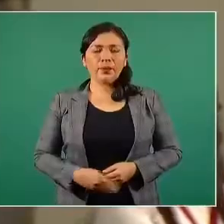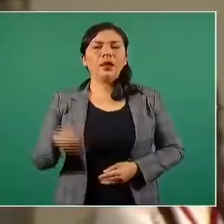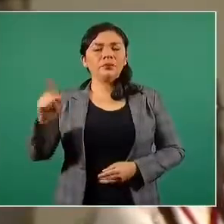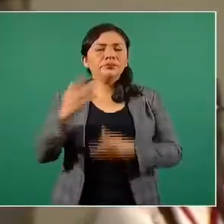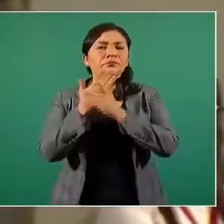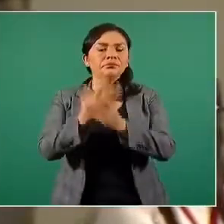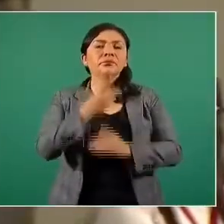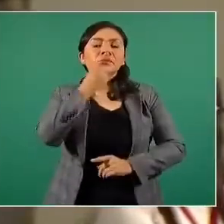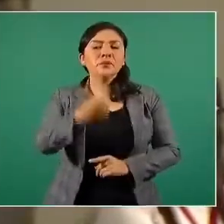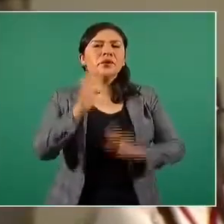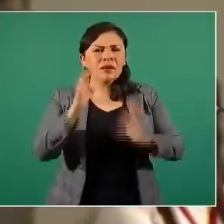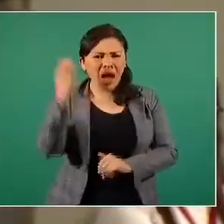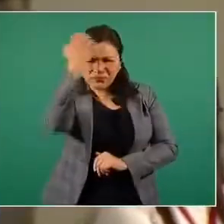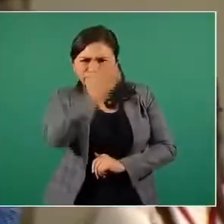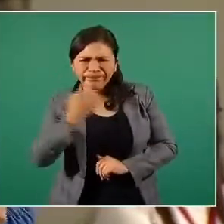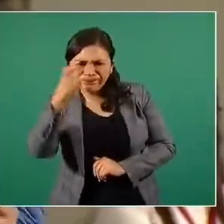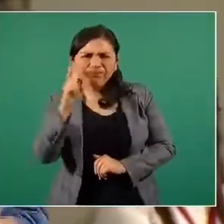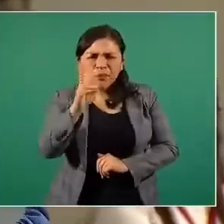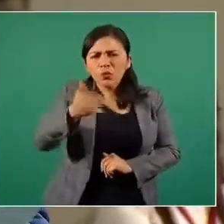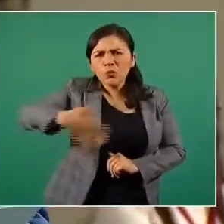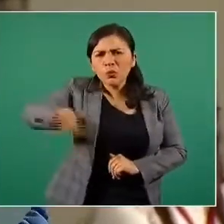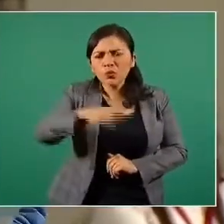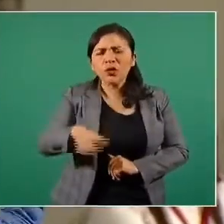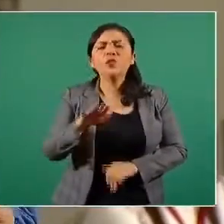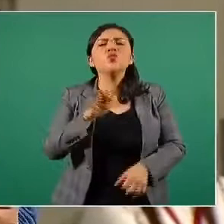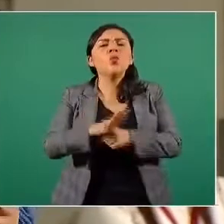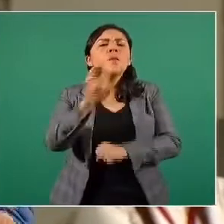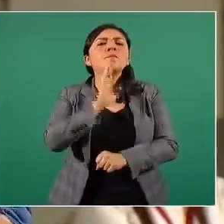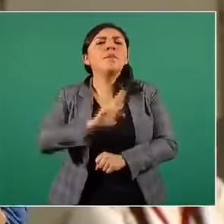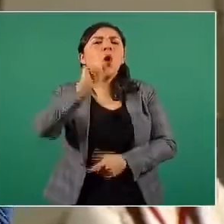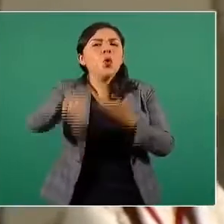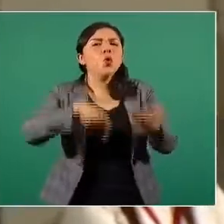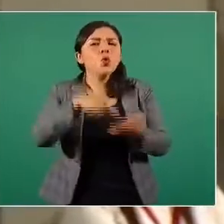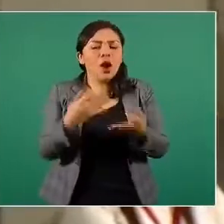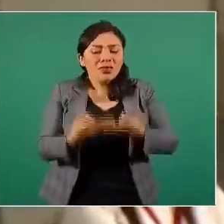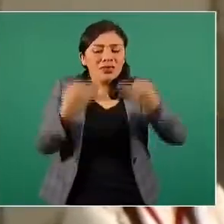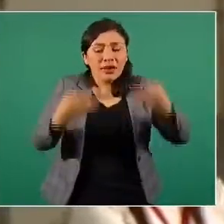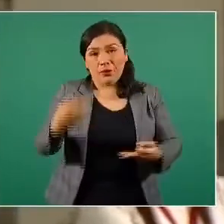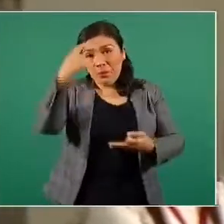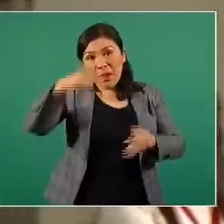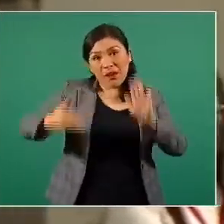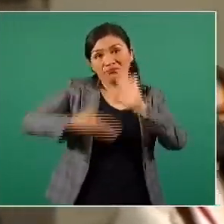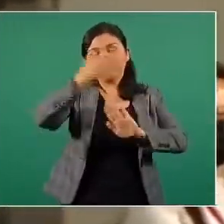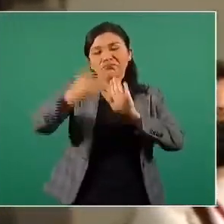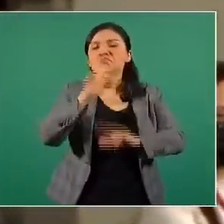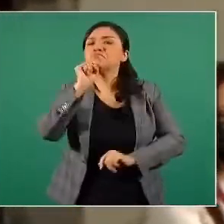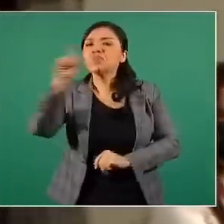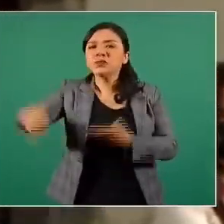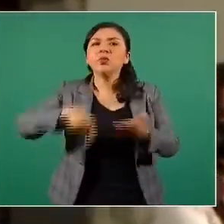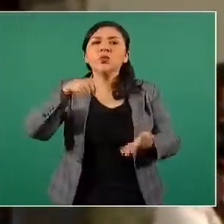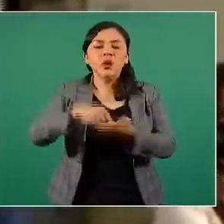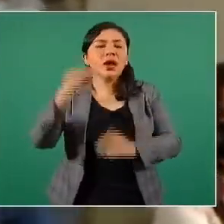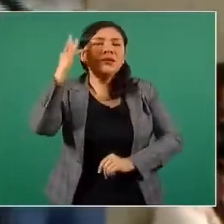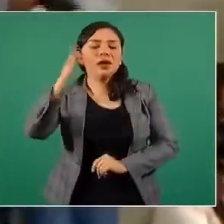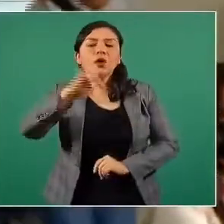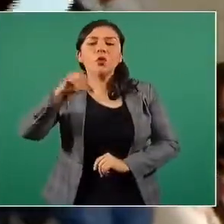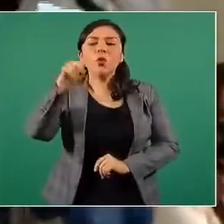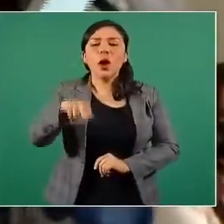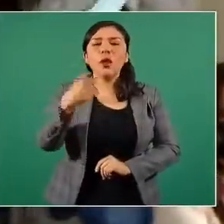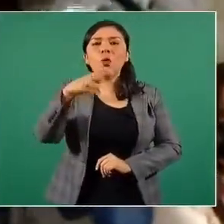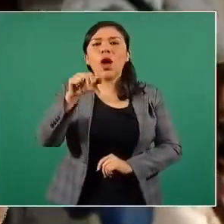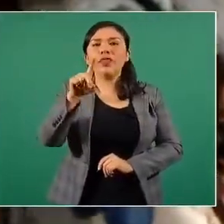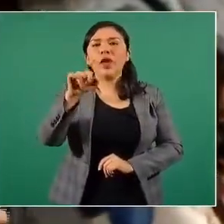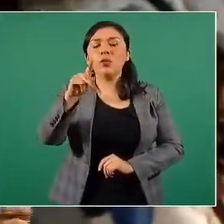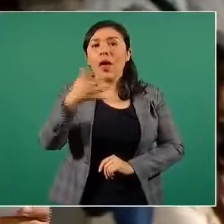ciudad de San Luis Potosí, era precisamente el terreno propiedad de la comunidad de San Juan de Guadalupe.